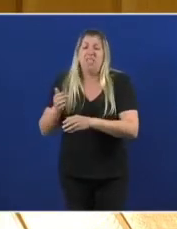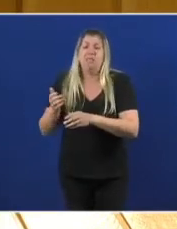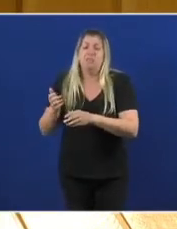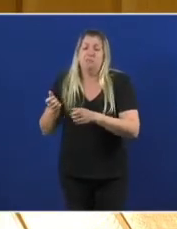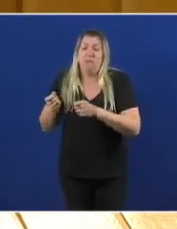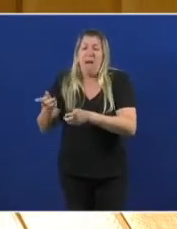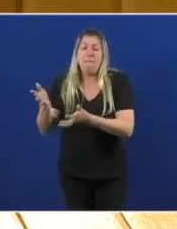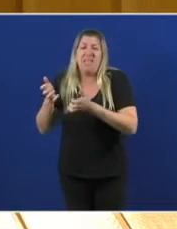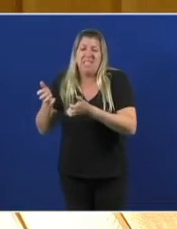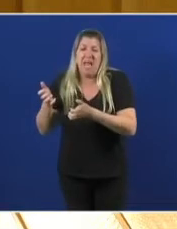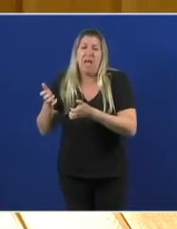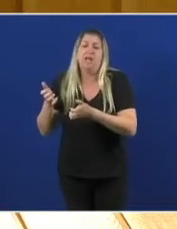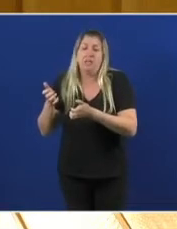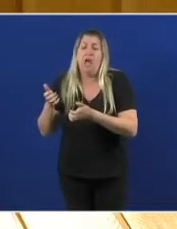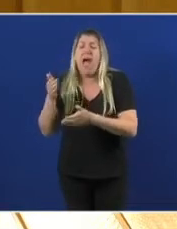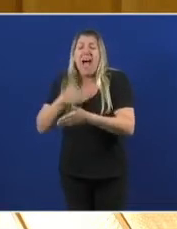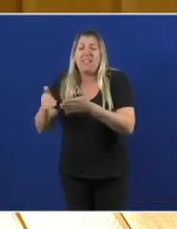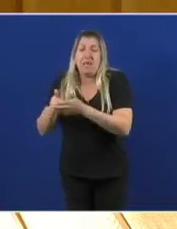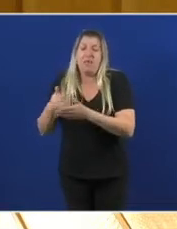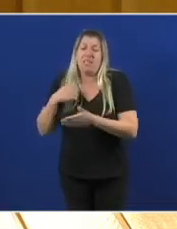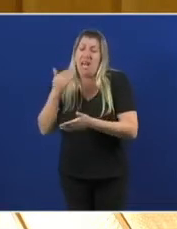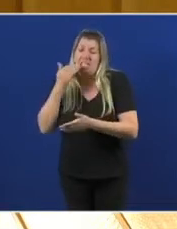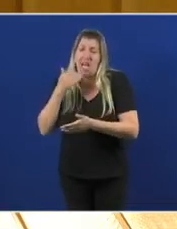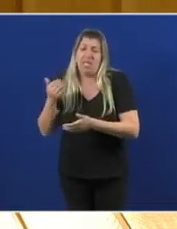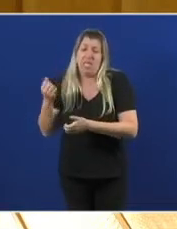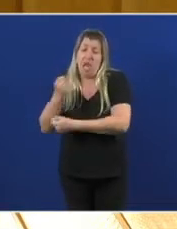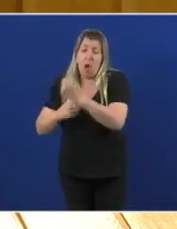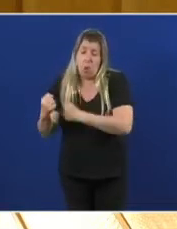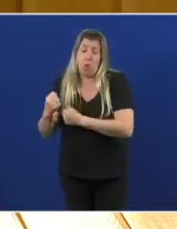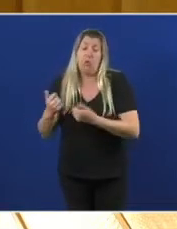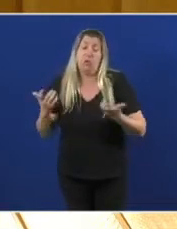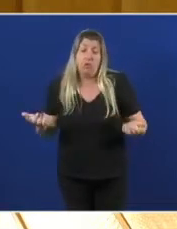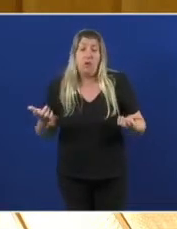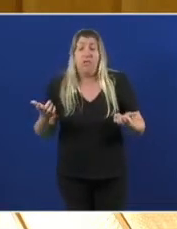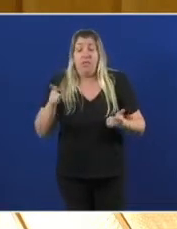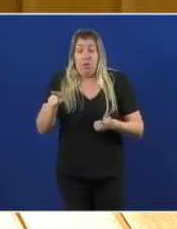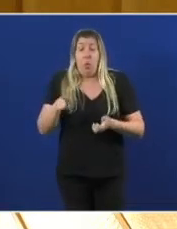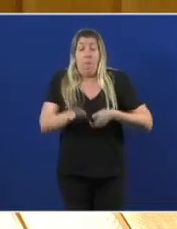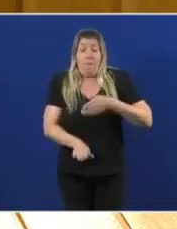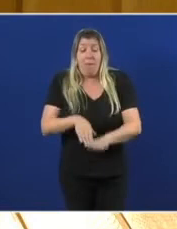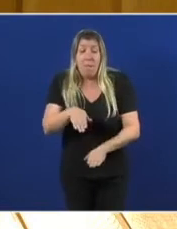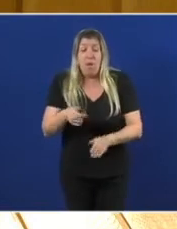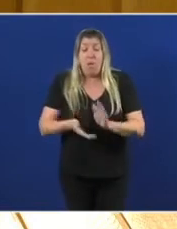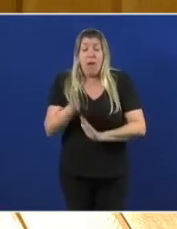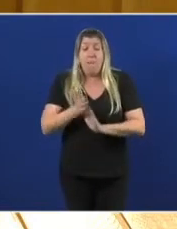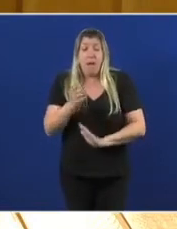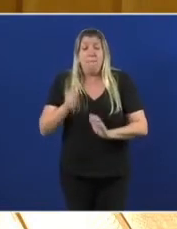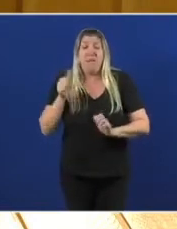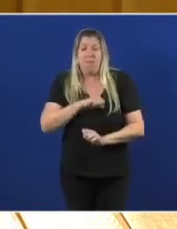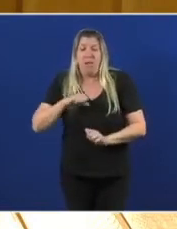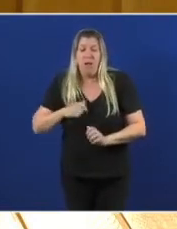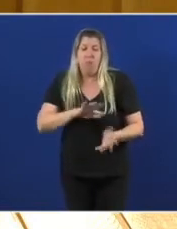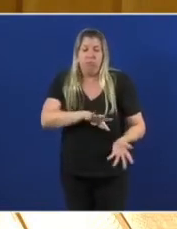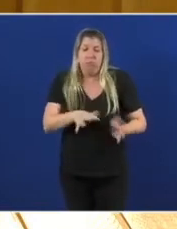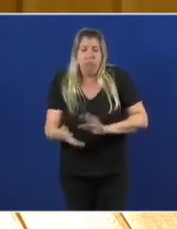En sanidade leva máis dunha década de recortes e privatización que son especialmente evidentes en a